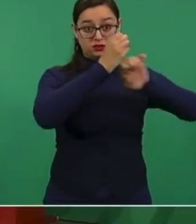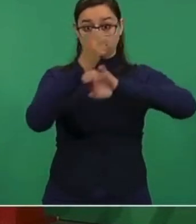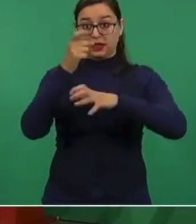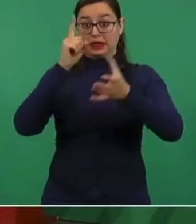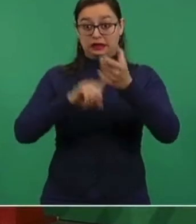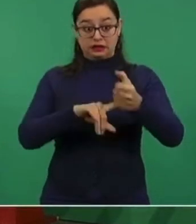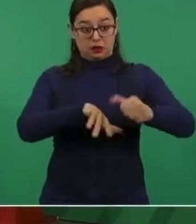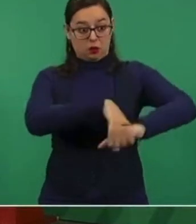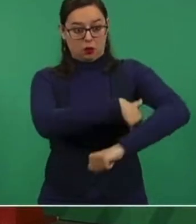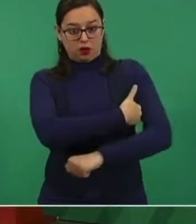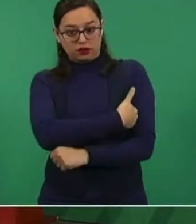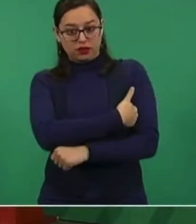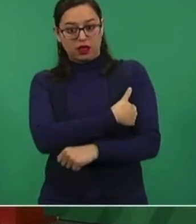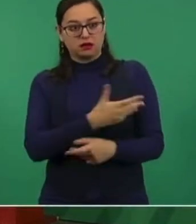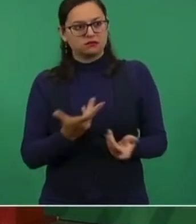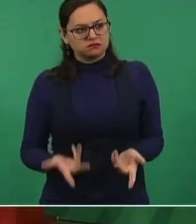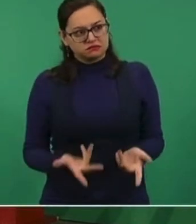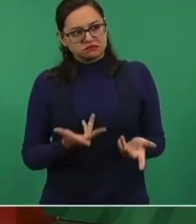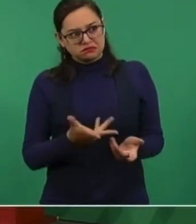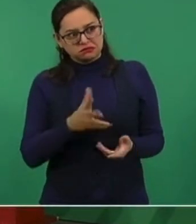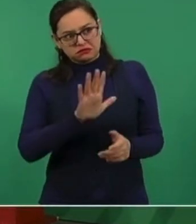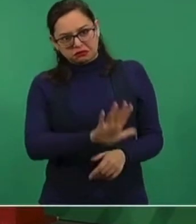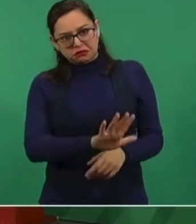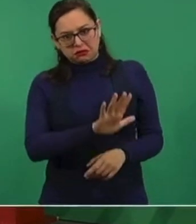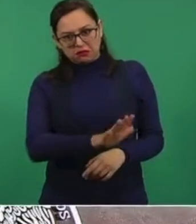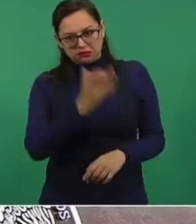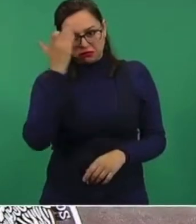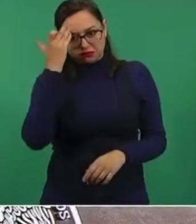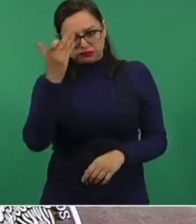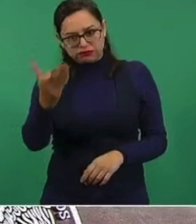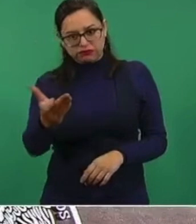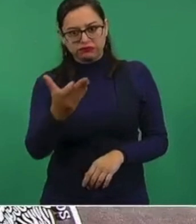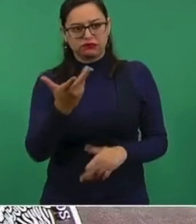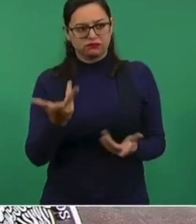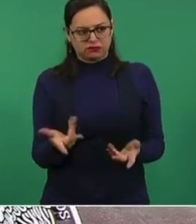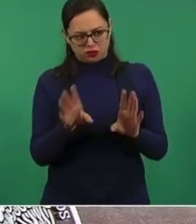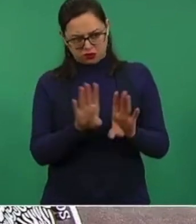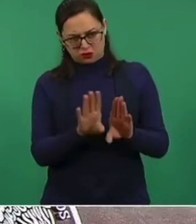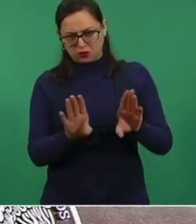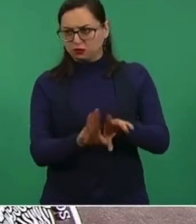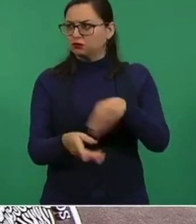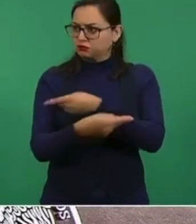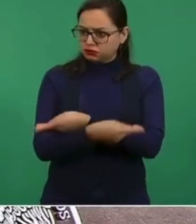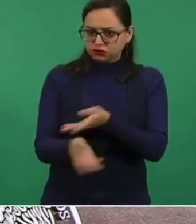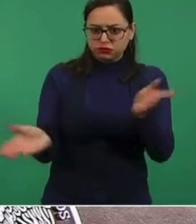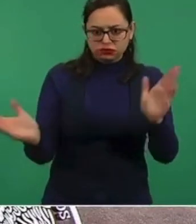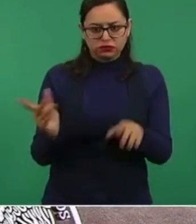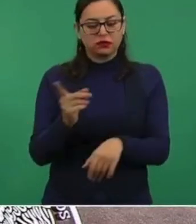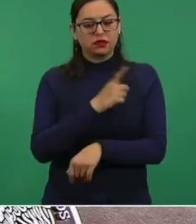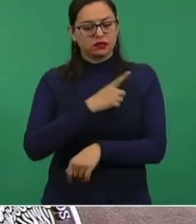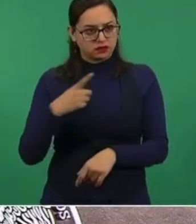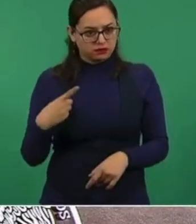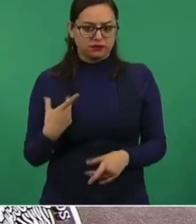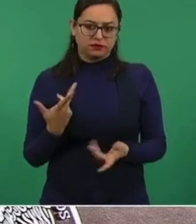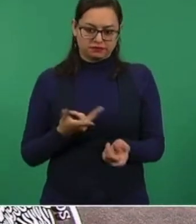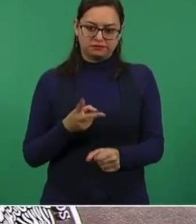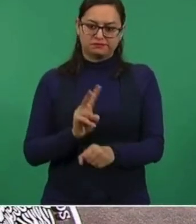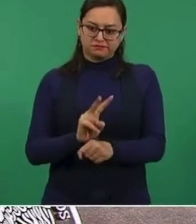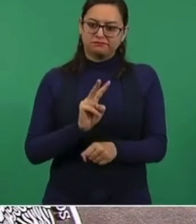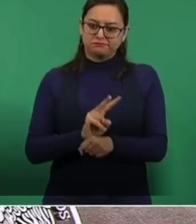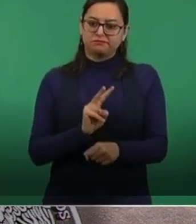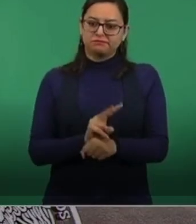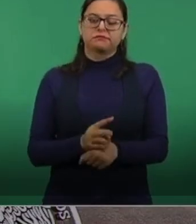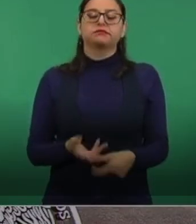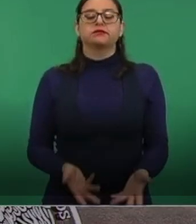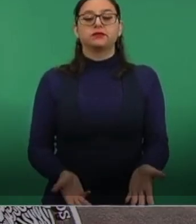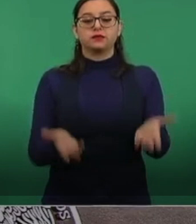capacidad de vaciamiento y la dispersión al interior de la entidad. En las dos últimas imágenes